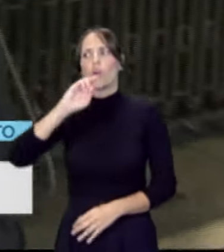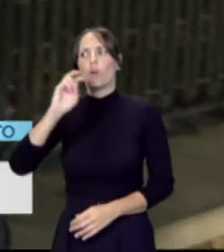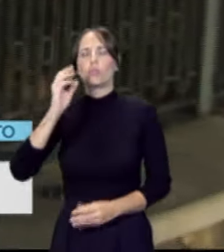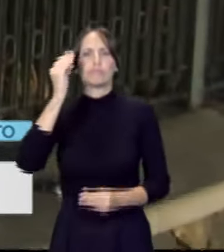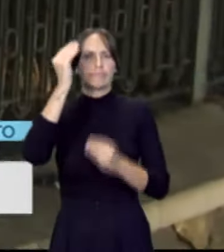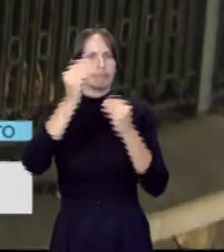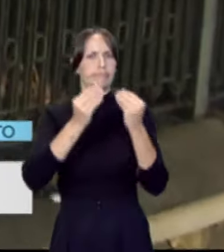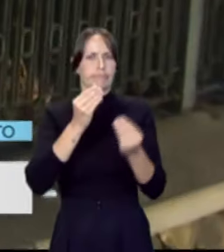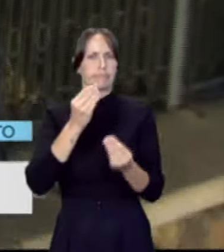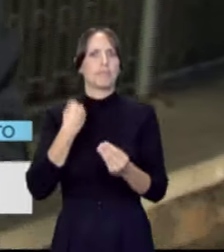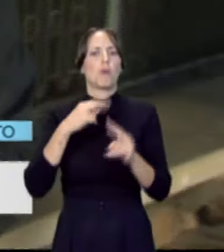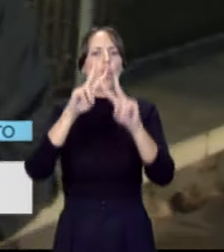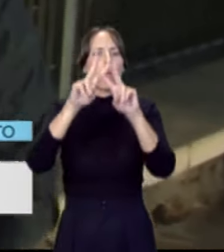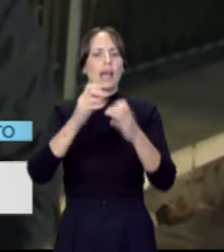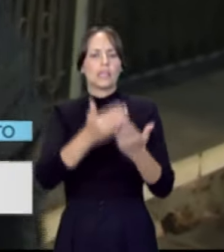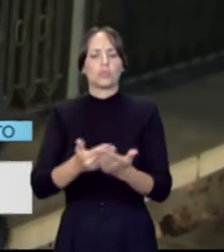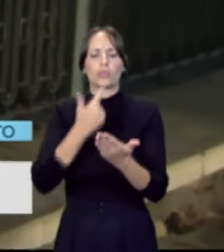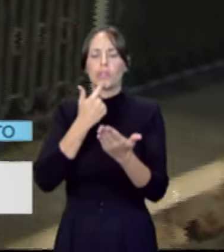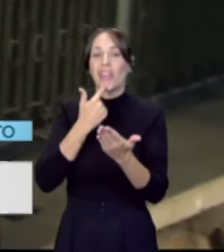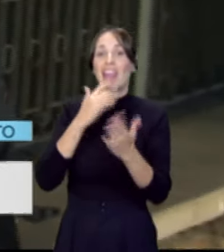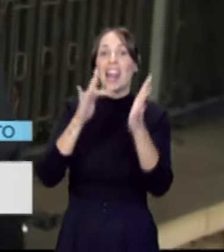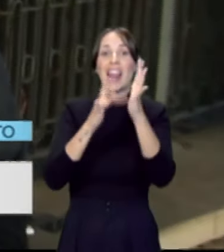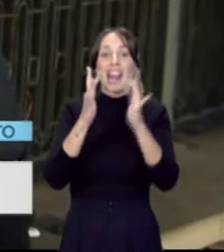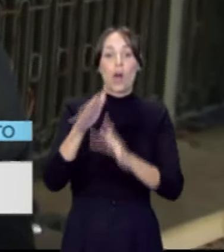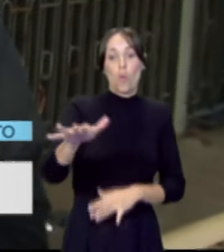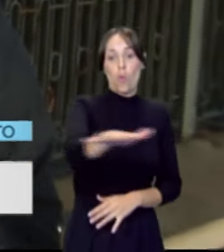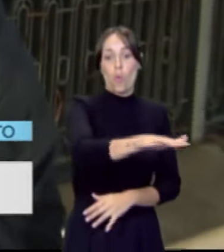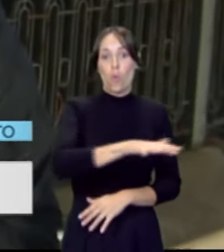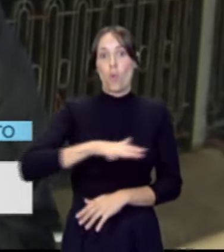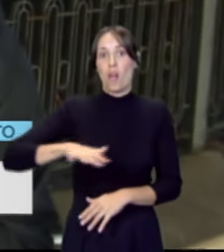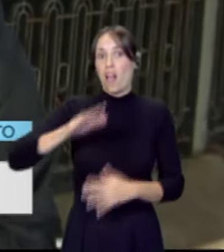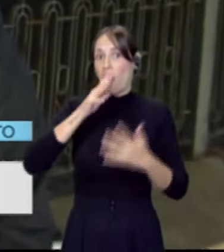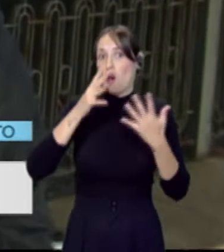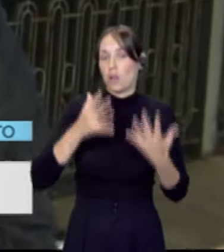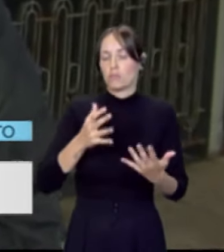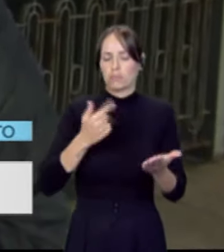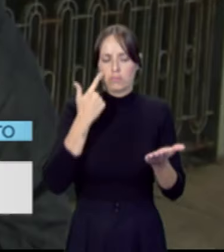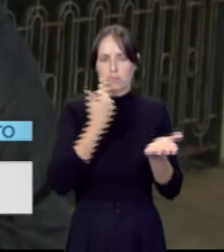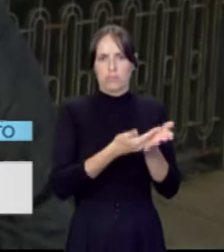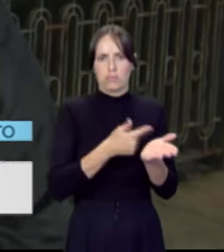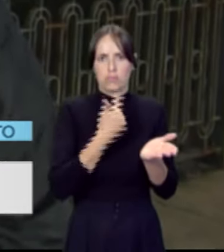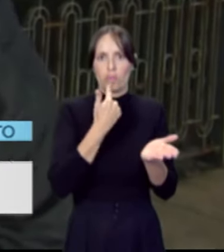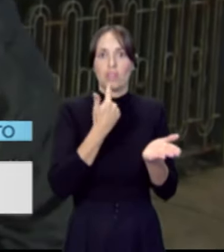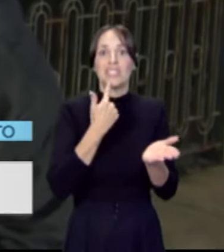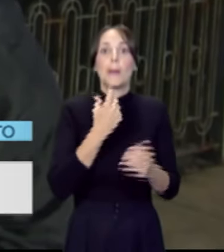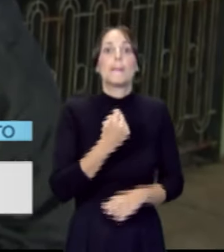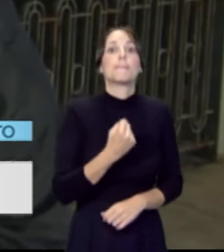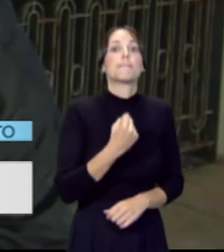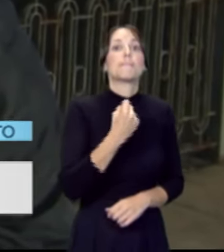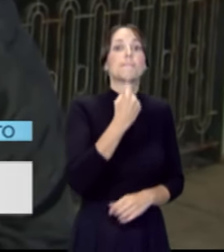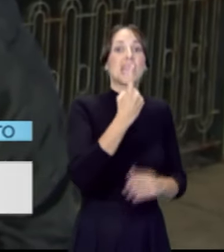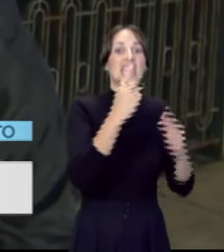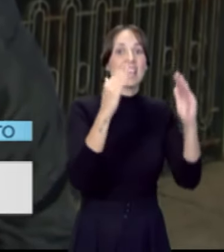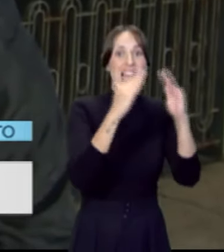que salen de este estudio, que es en La Laguna, en todo el municipio. Ahora mismo se ha superado, en este estudio lo demuestra, las mil viviendas en